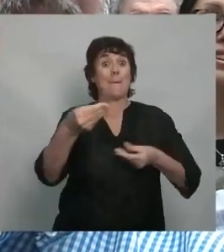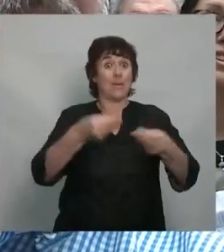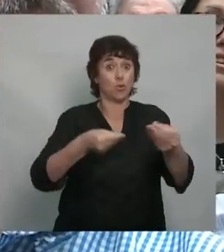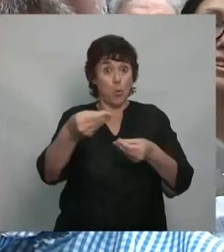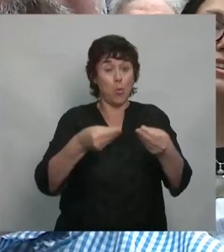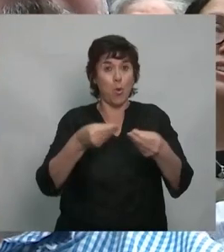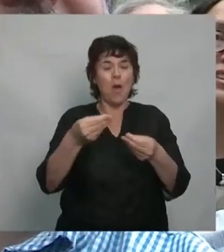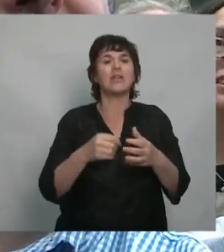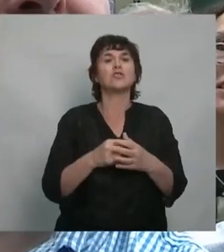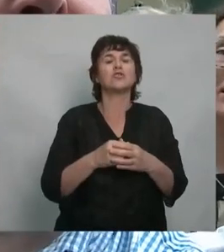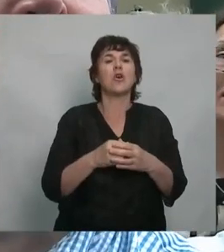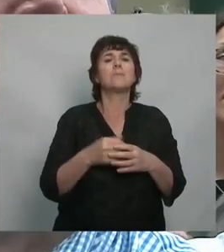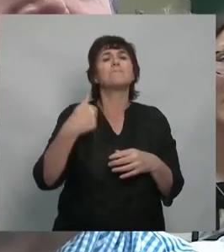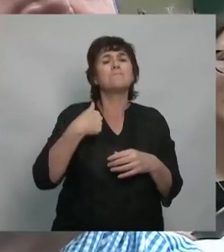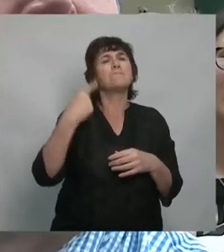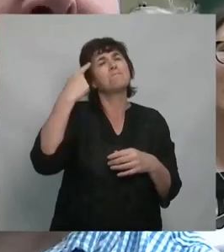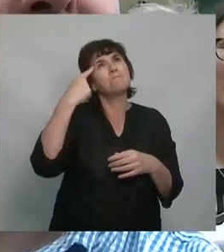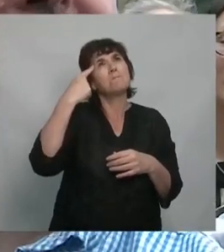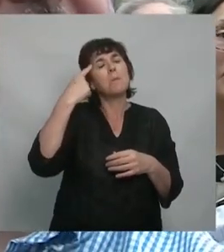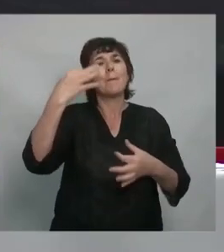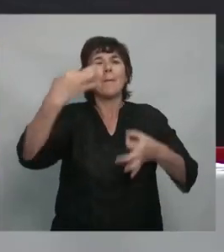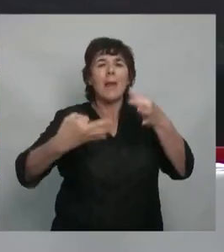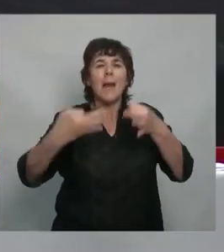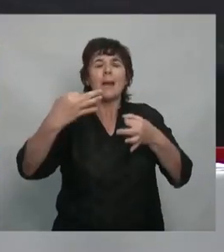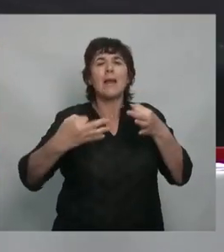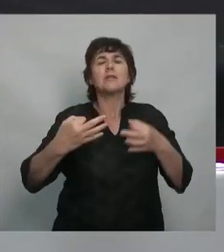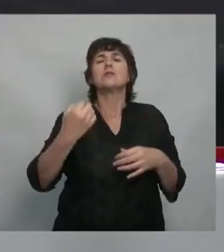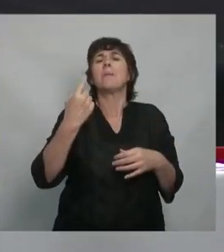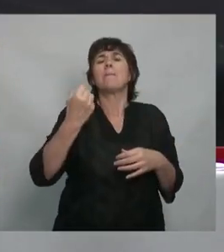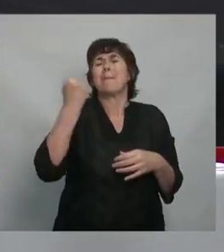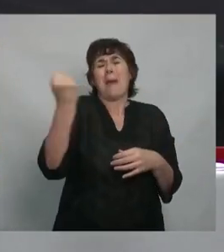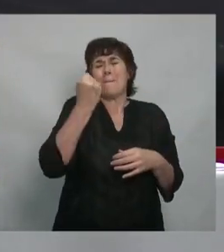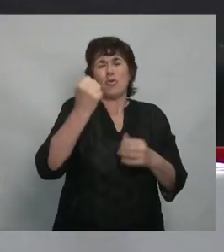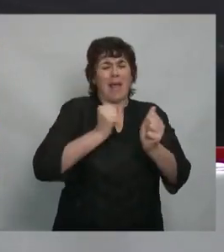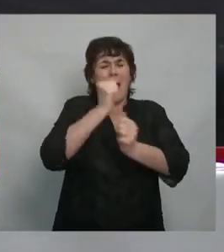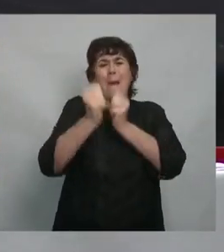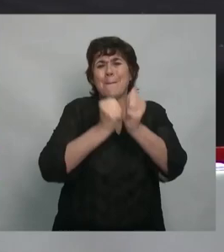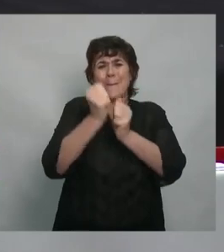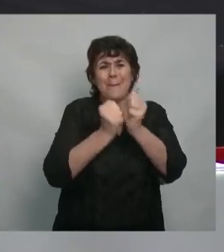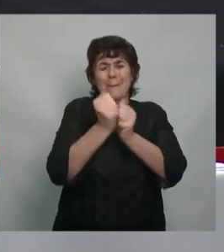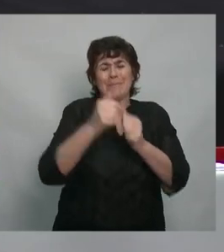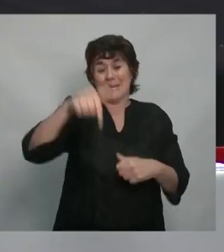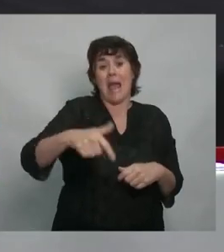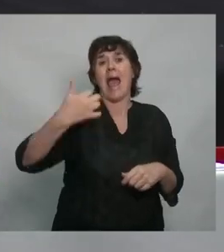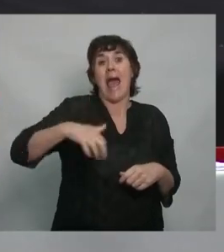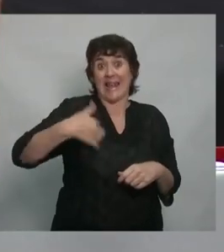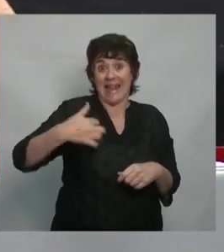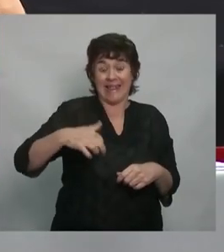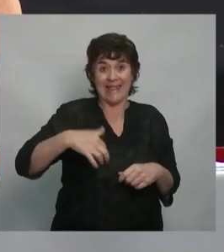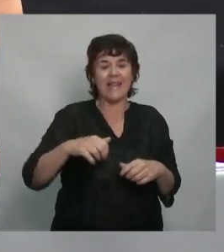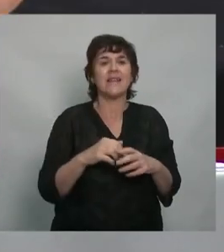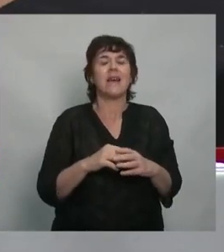el caso de una importante multinacional argentina, ejemplo,